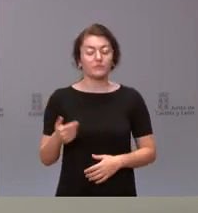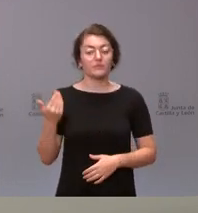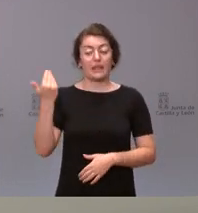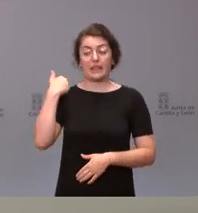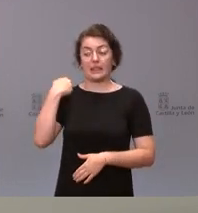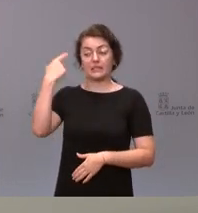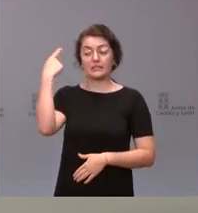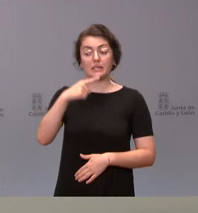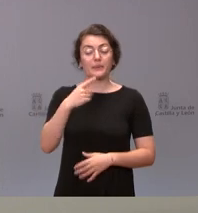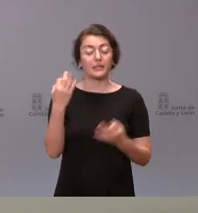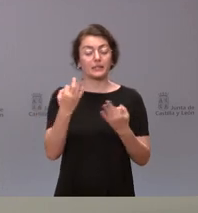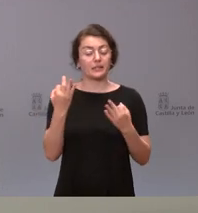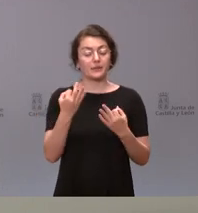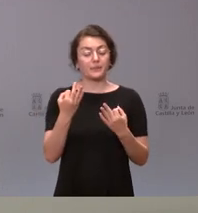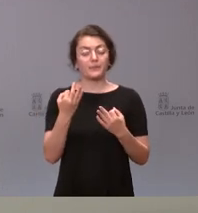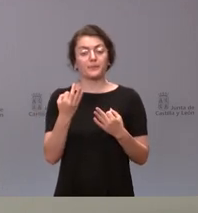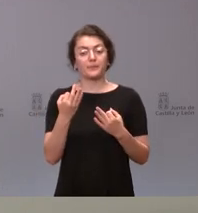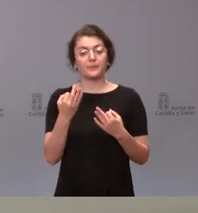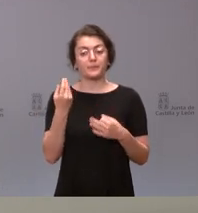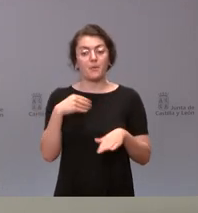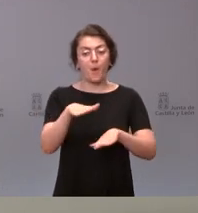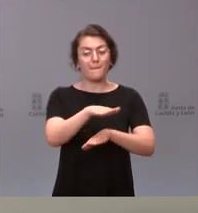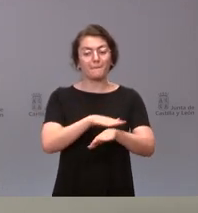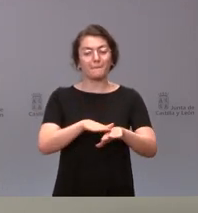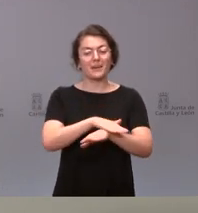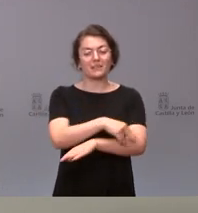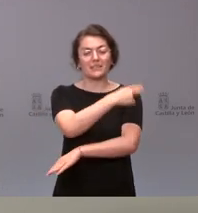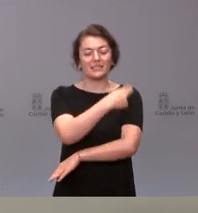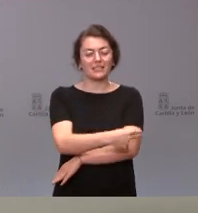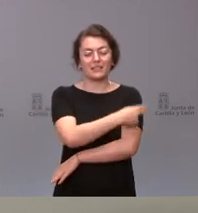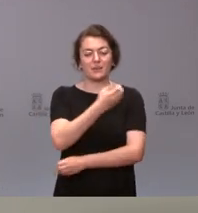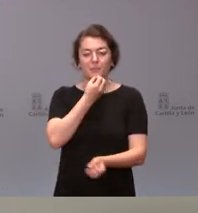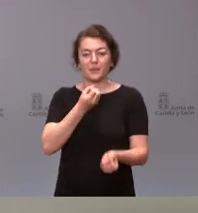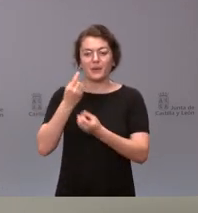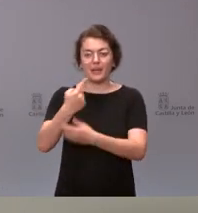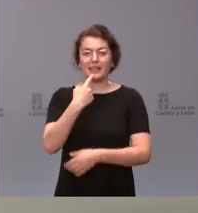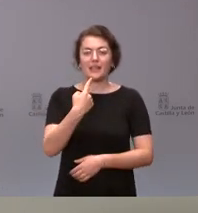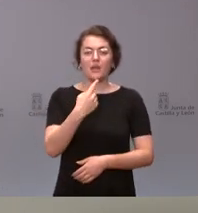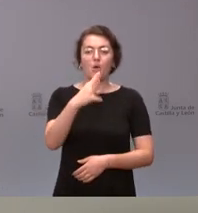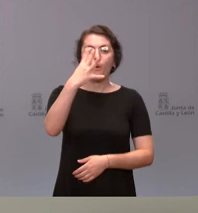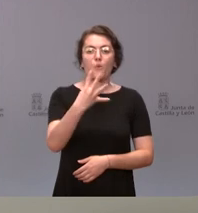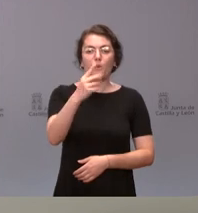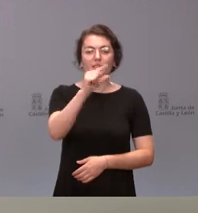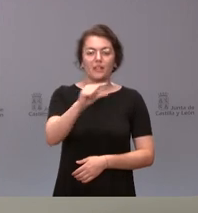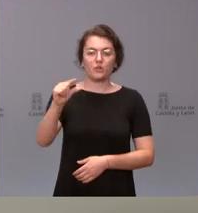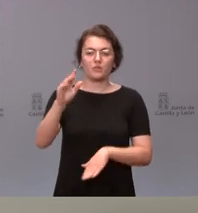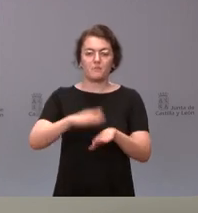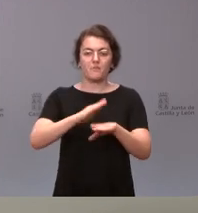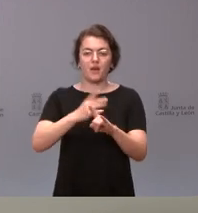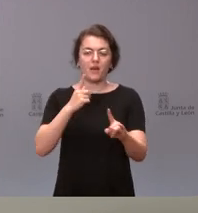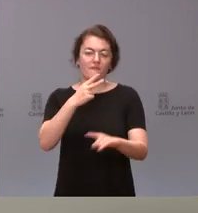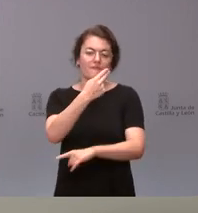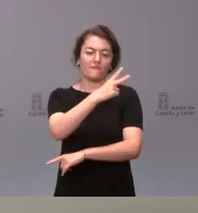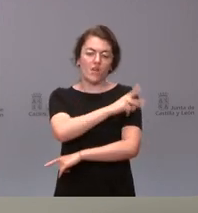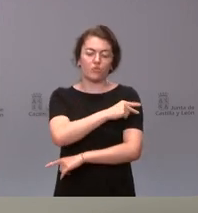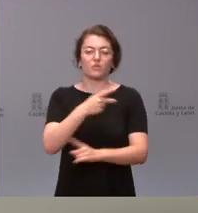ahora que el Ministerio de Sanidad ha anunciado que habrá cuarta dosis de la vacuna anticovid. ¿Van a volver a habilitarse